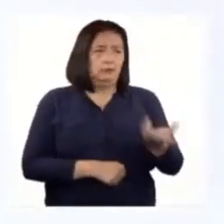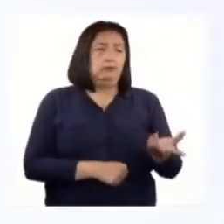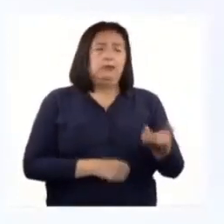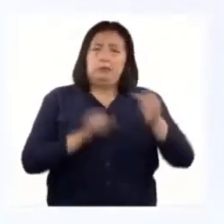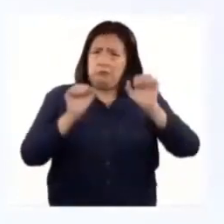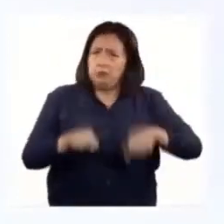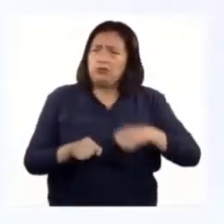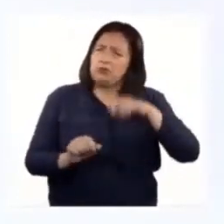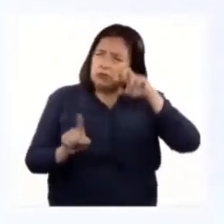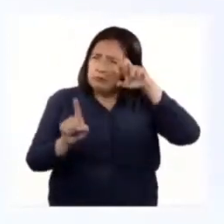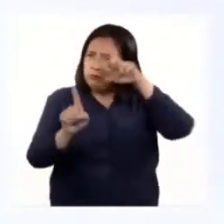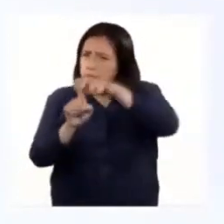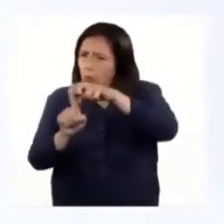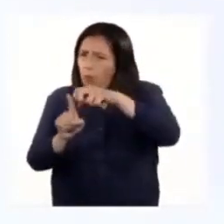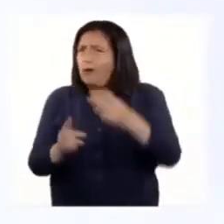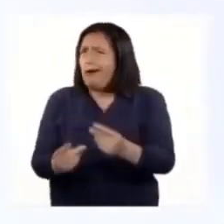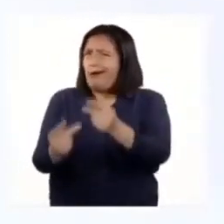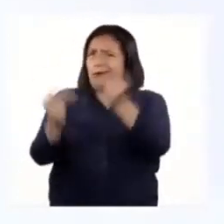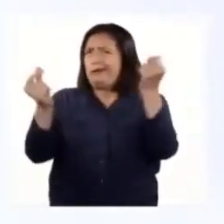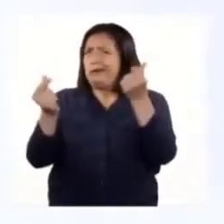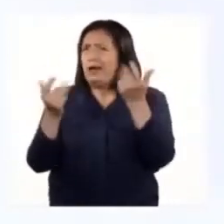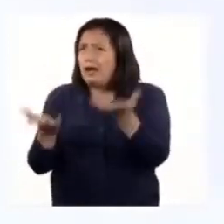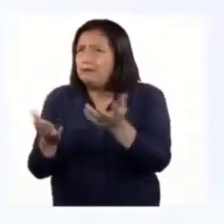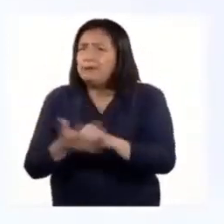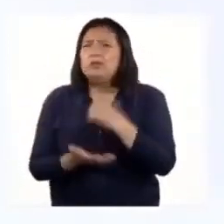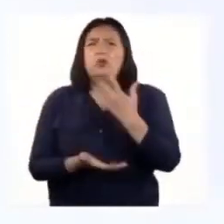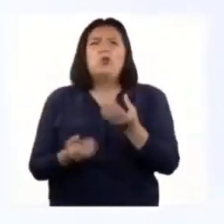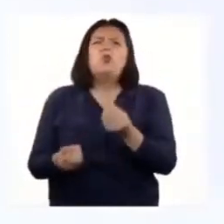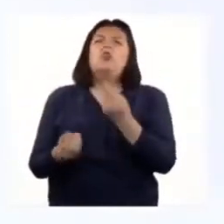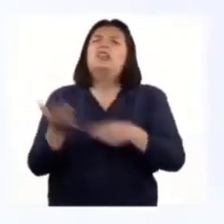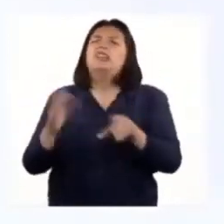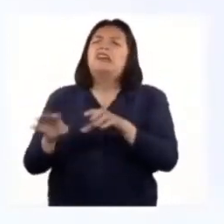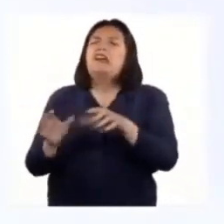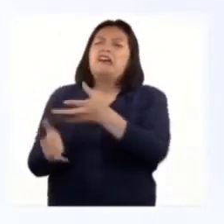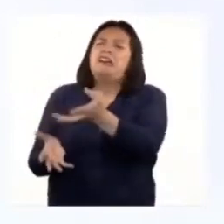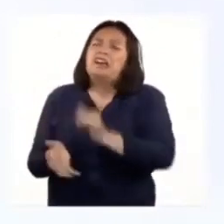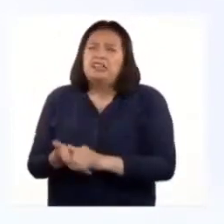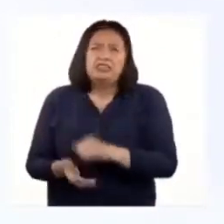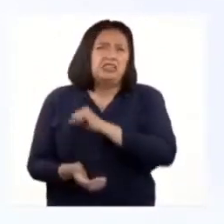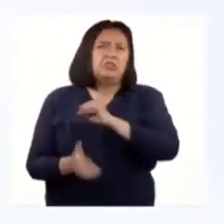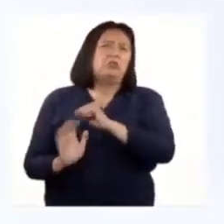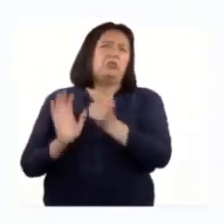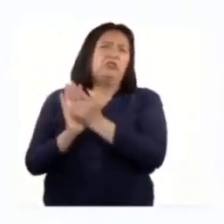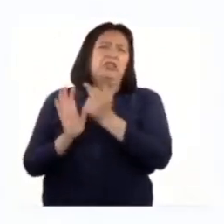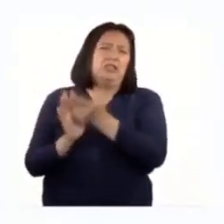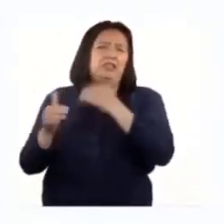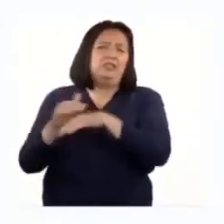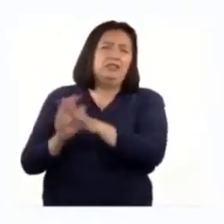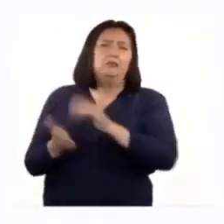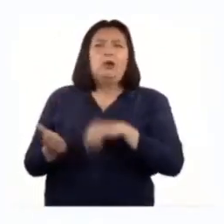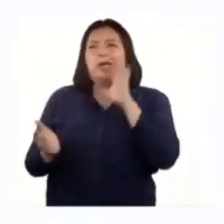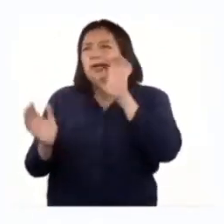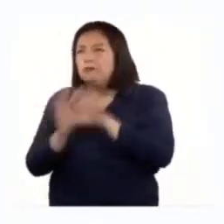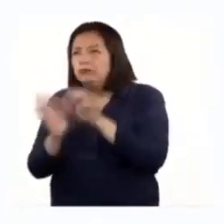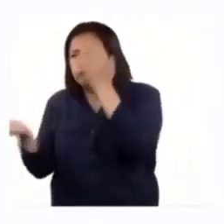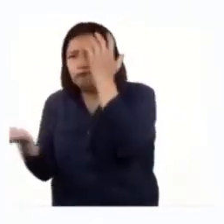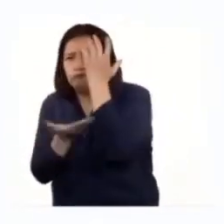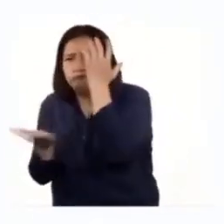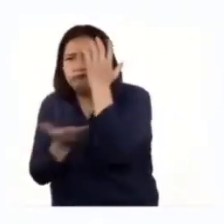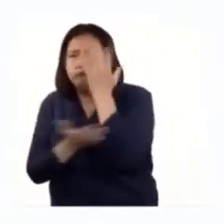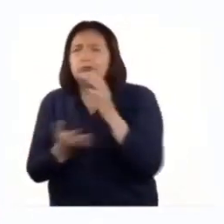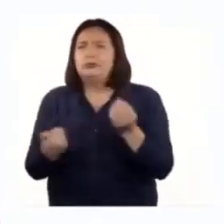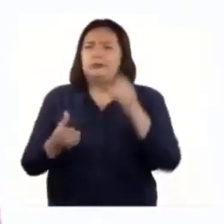posible detectar de manera muy rápida la realización de actividades ilegales, como la tala de árboles,